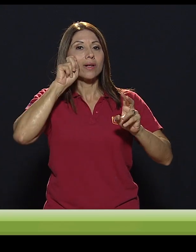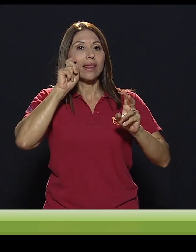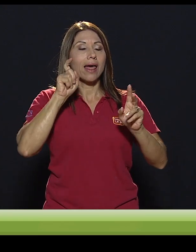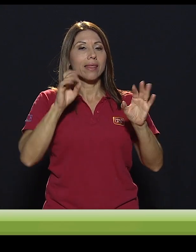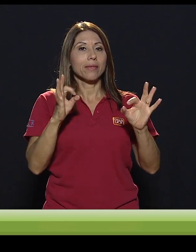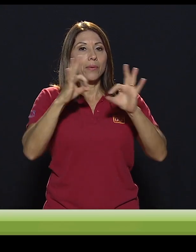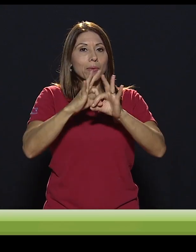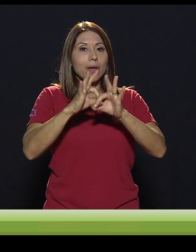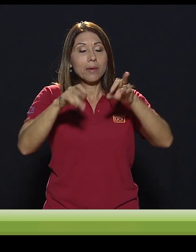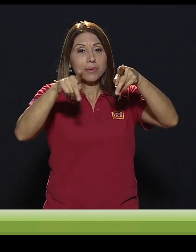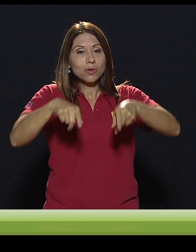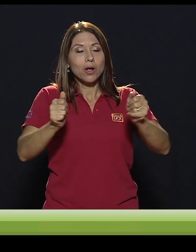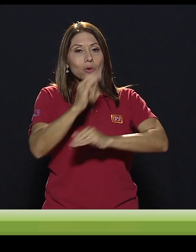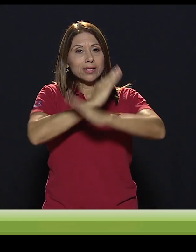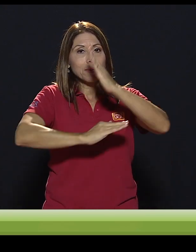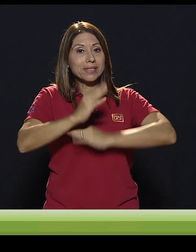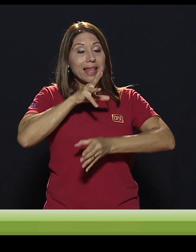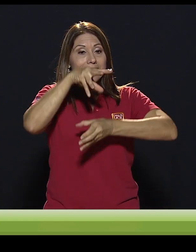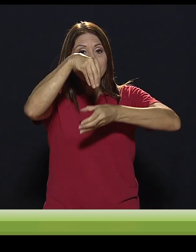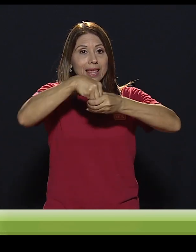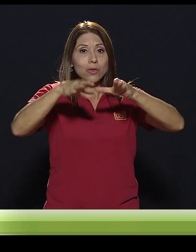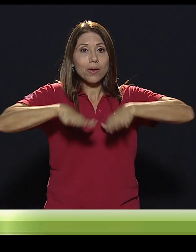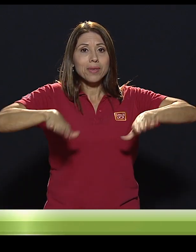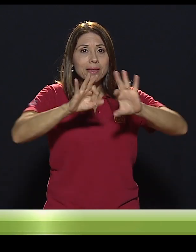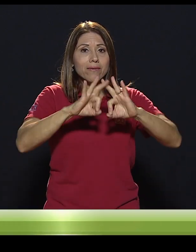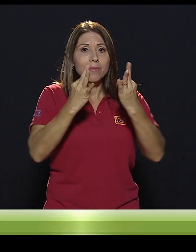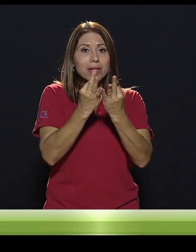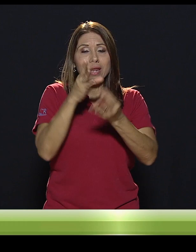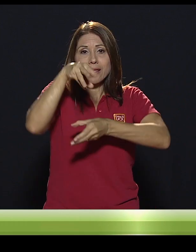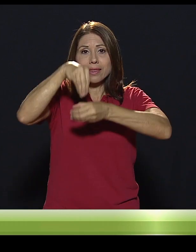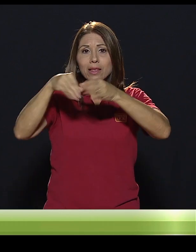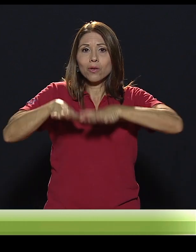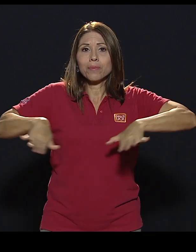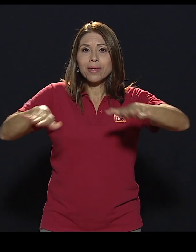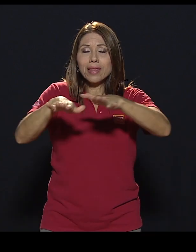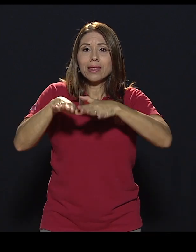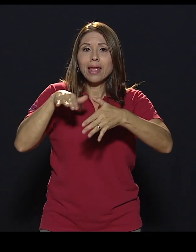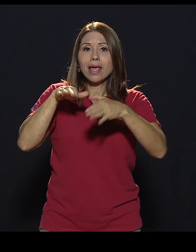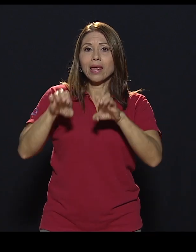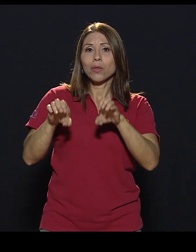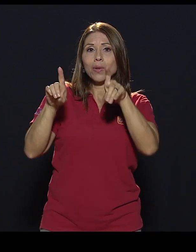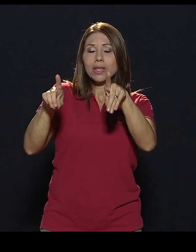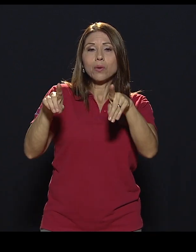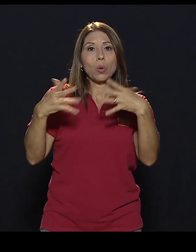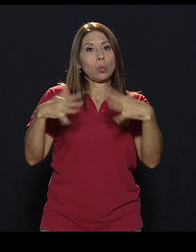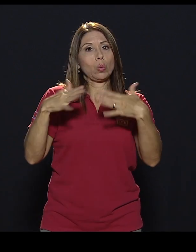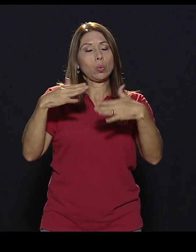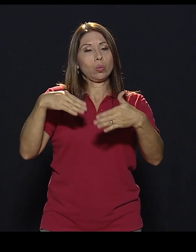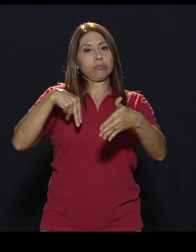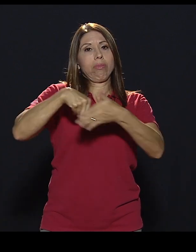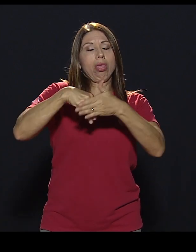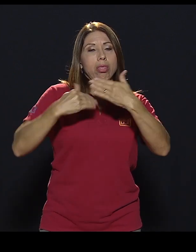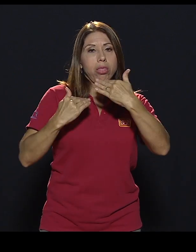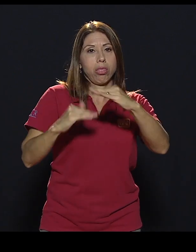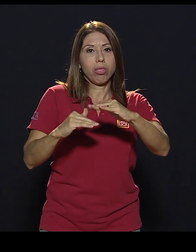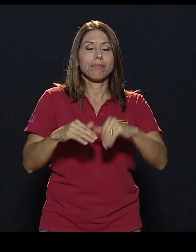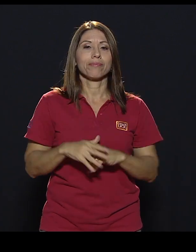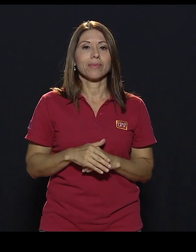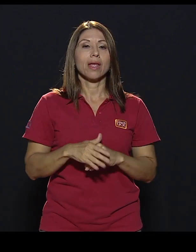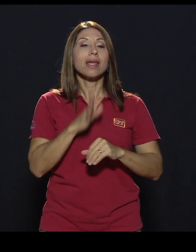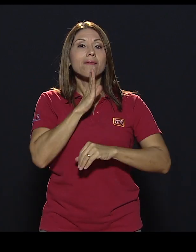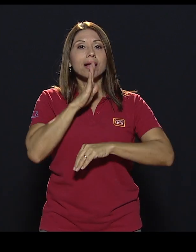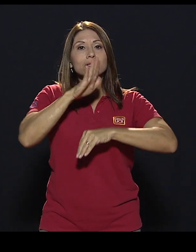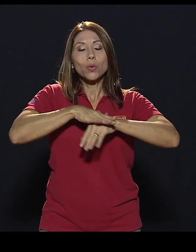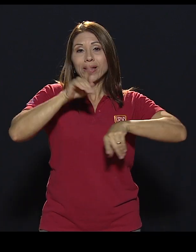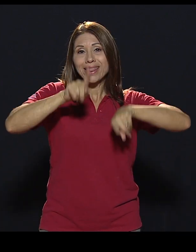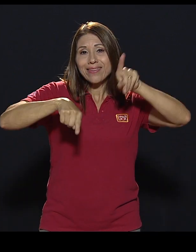su ambiente de familia, de ambiente académico, ya es una barrera completamente enorme, ¿verdad? Y ahora tocar el tema de la